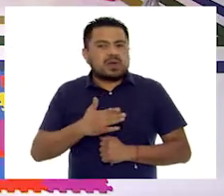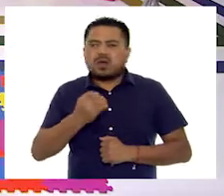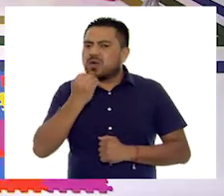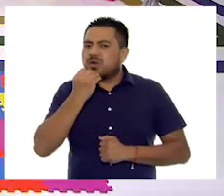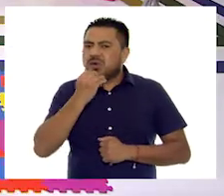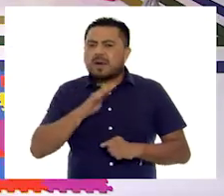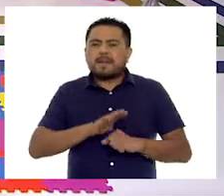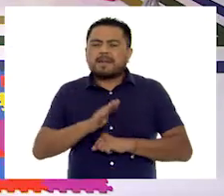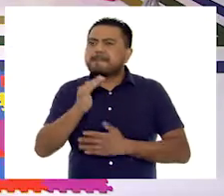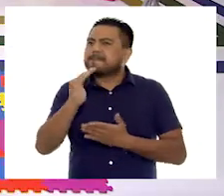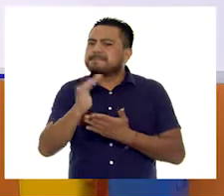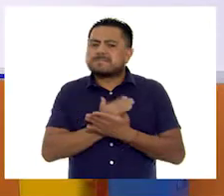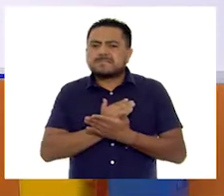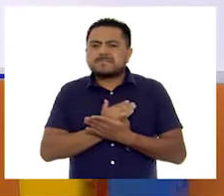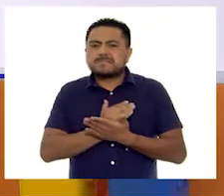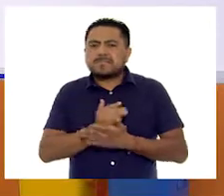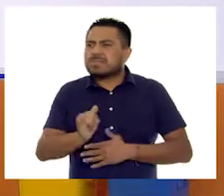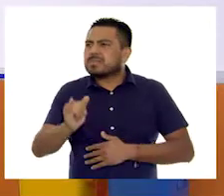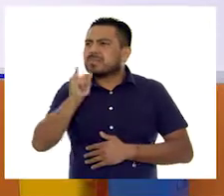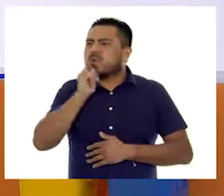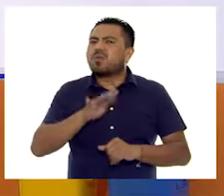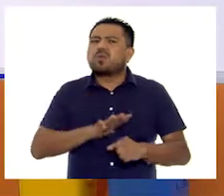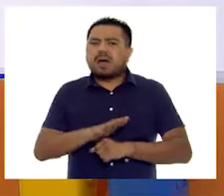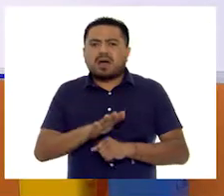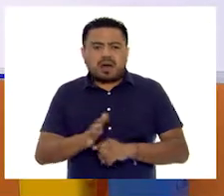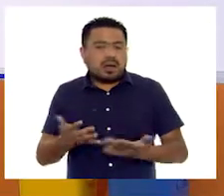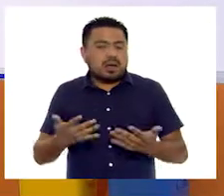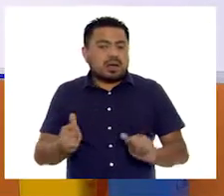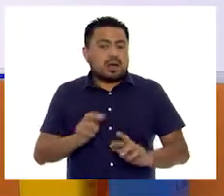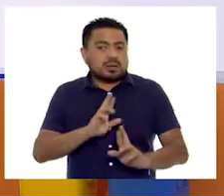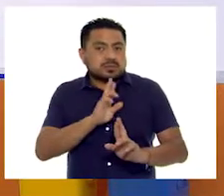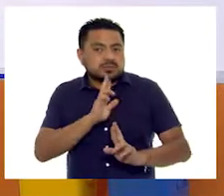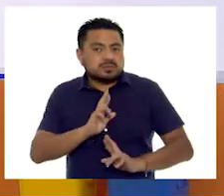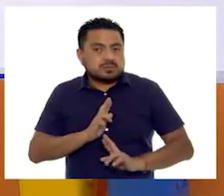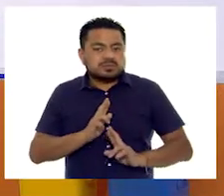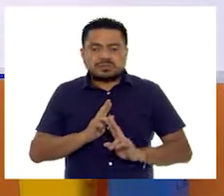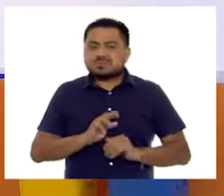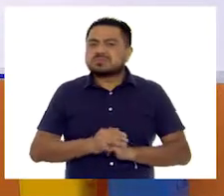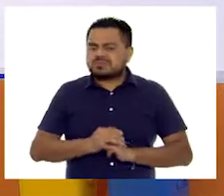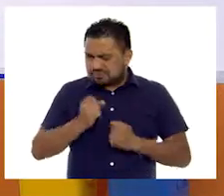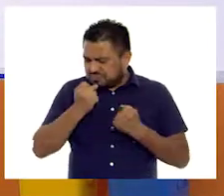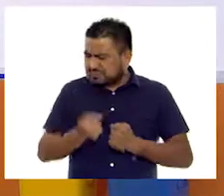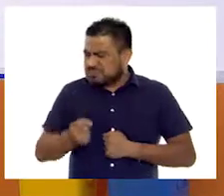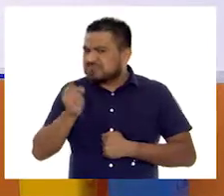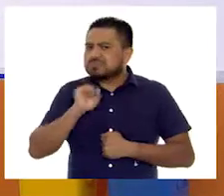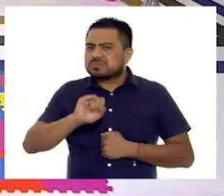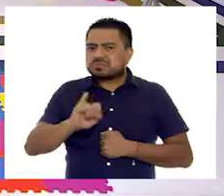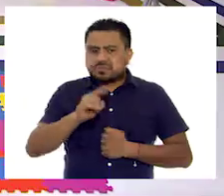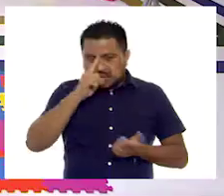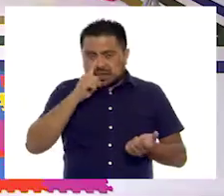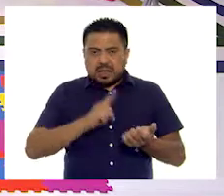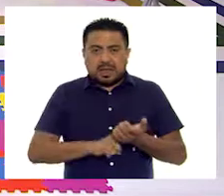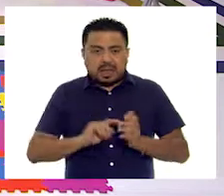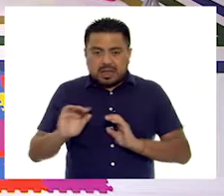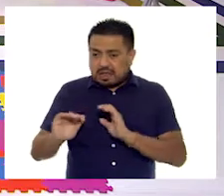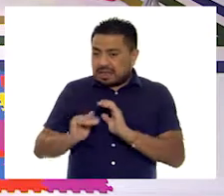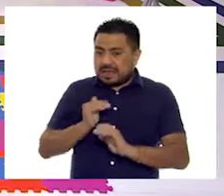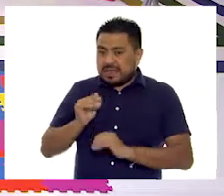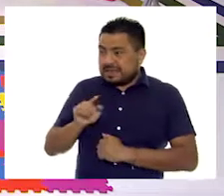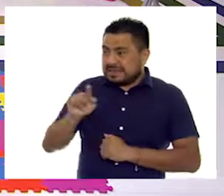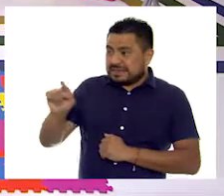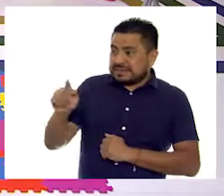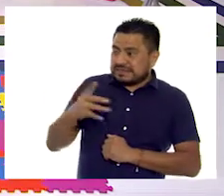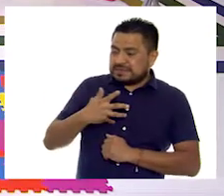alimentos que se consumían menos y las bebidas? ¿Ya tenemos una respuesta? Seguramente sí. Sí, creo que ya está llegando. Ahí está.